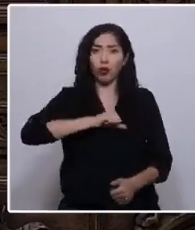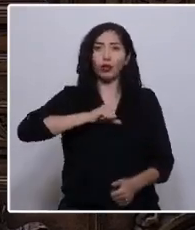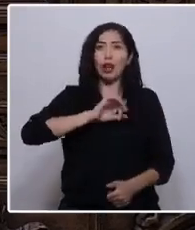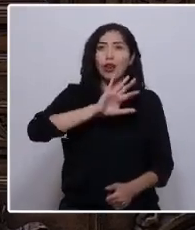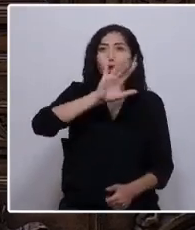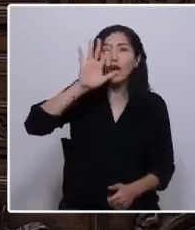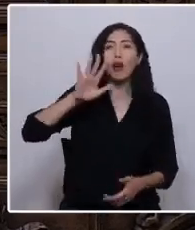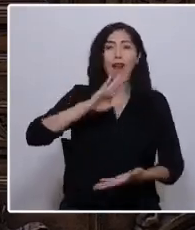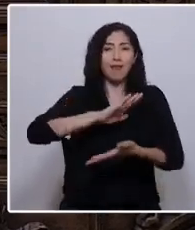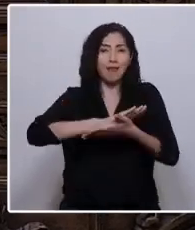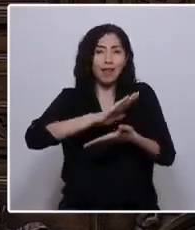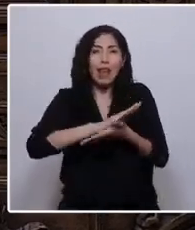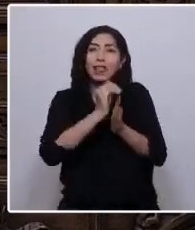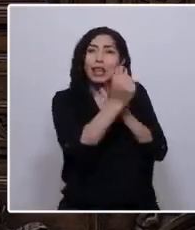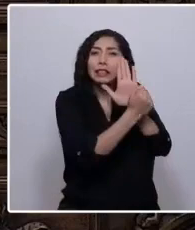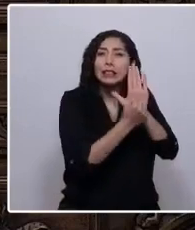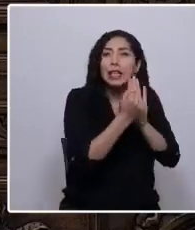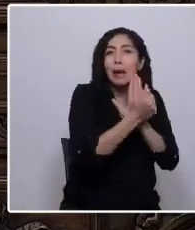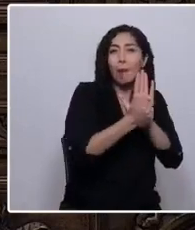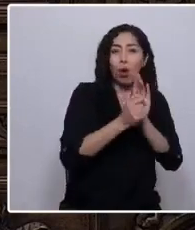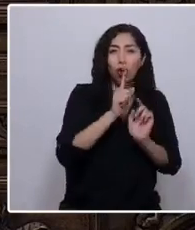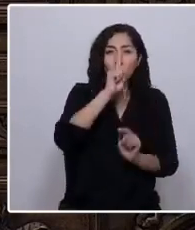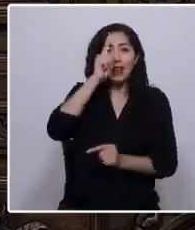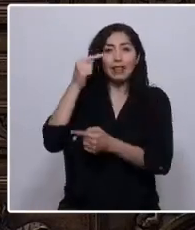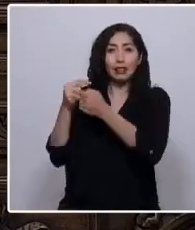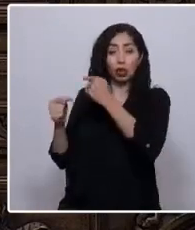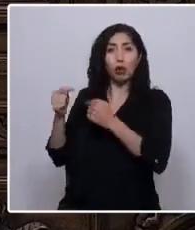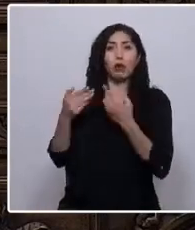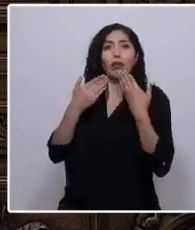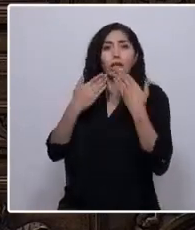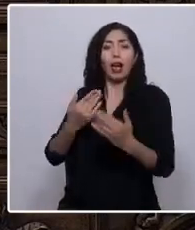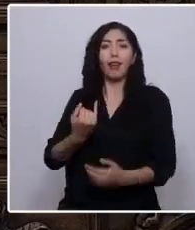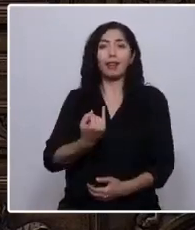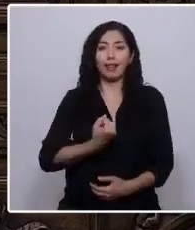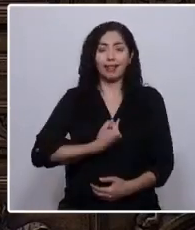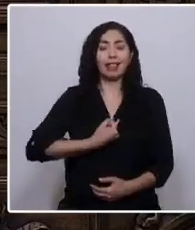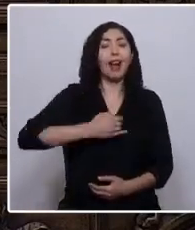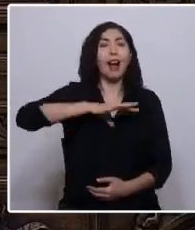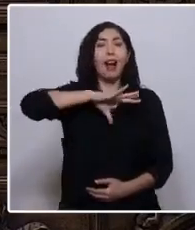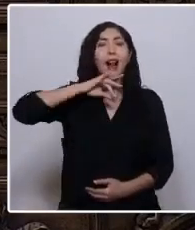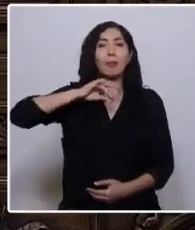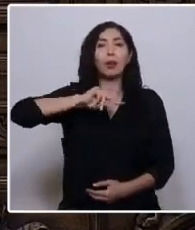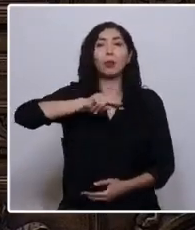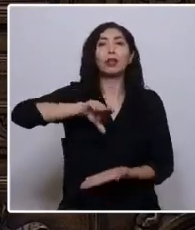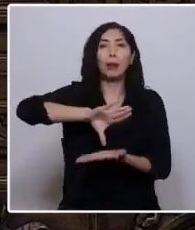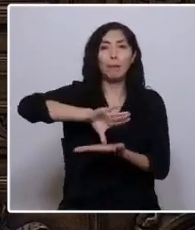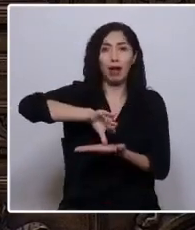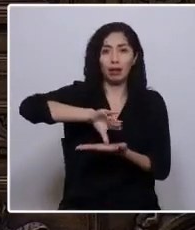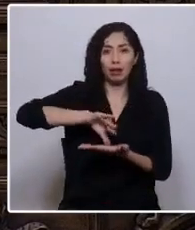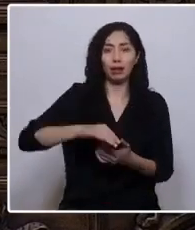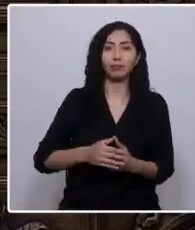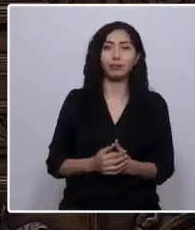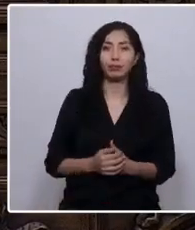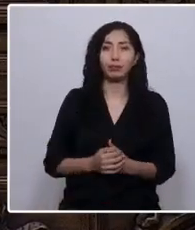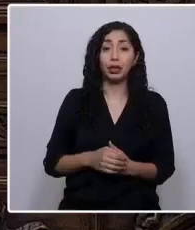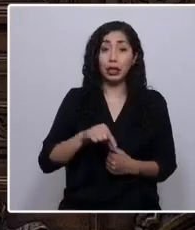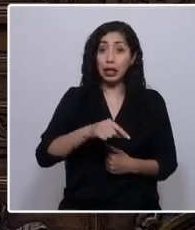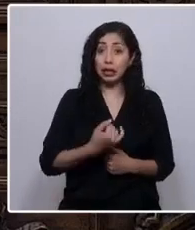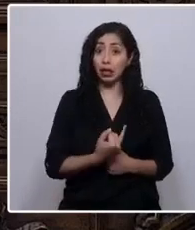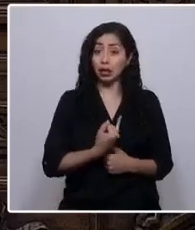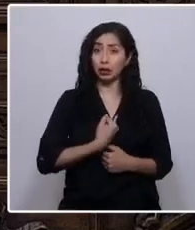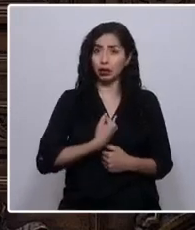símbolos y de las tradiciones que le dan identidad y alma a nuestra patria. Identidad que es capaz de